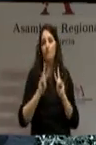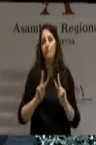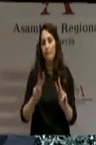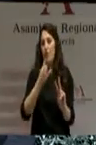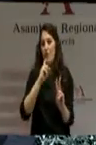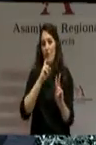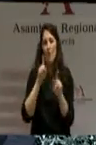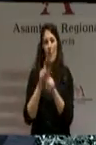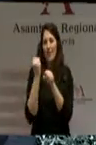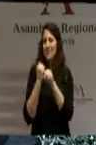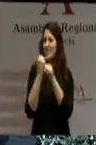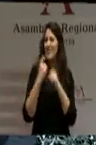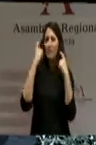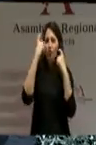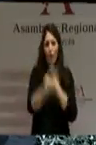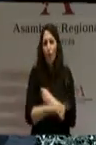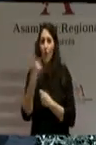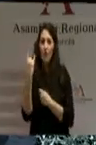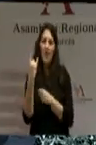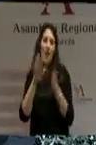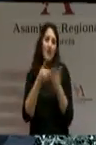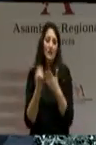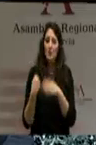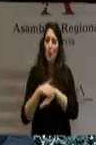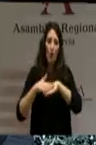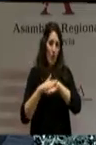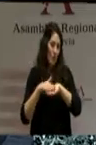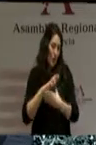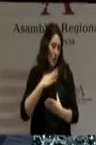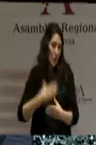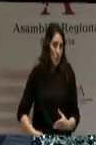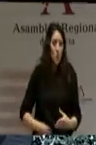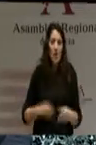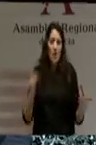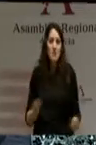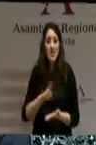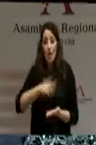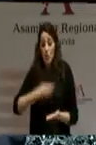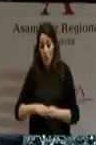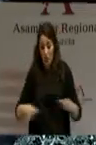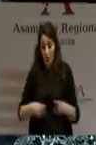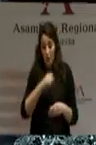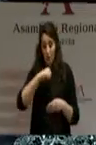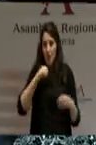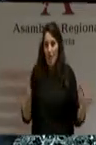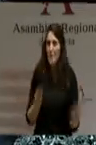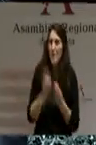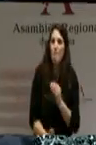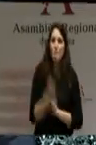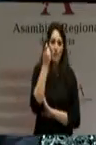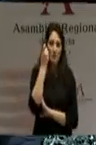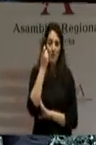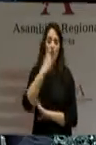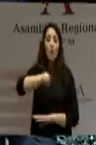mayor esfuerzo, si cabe, para sacar a nuestra región adelante. Vamos a solucionar el presente y así